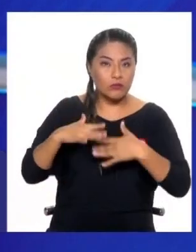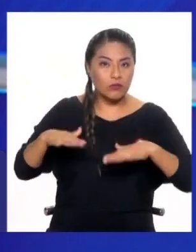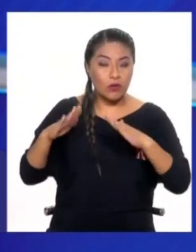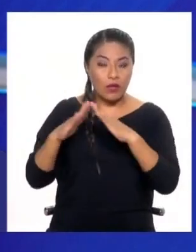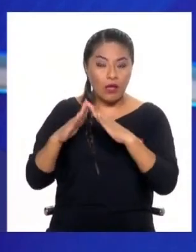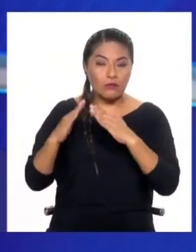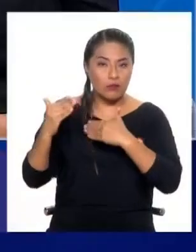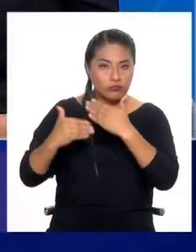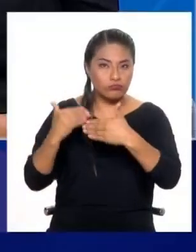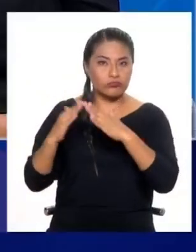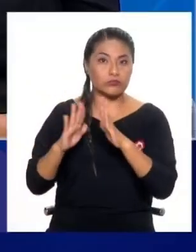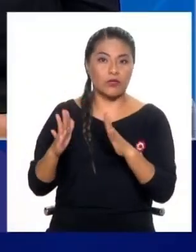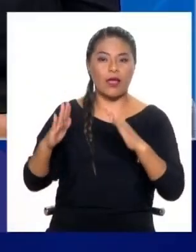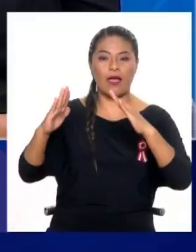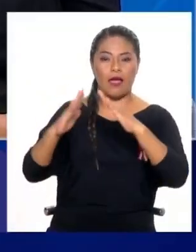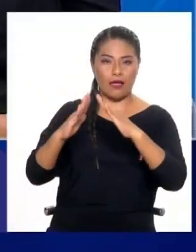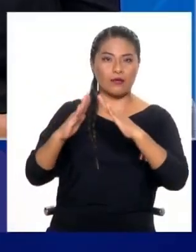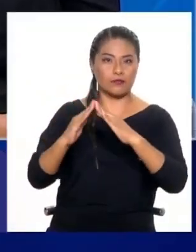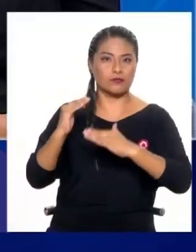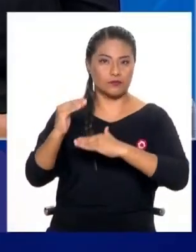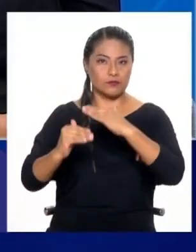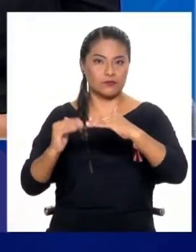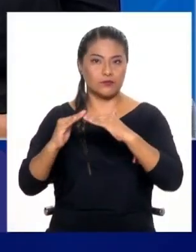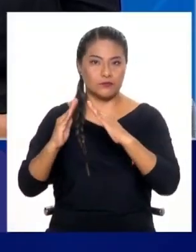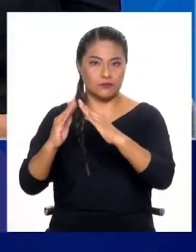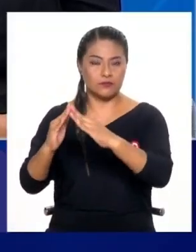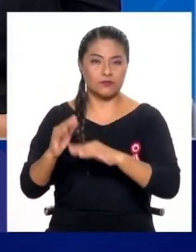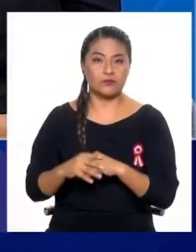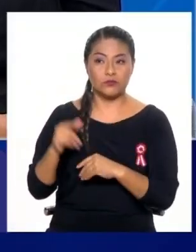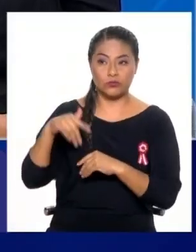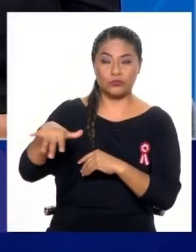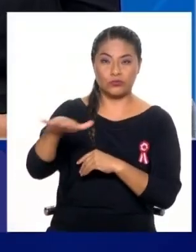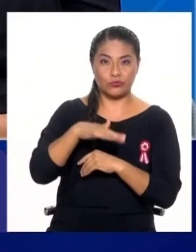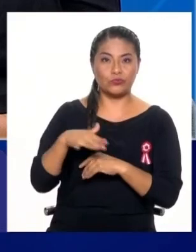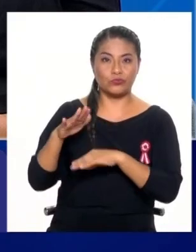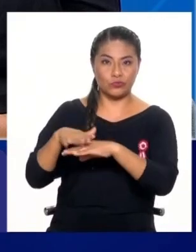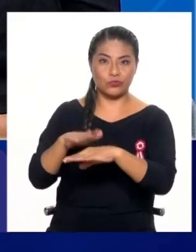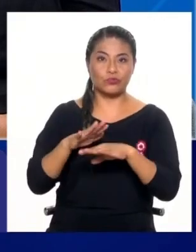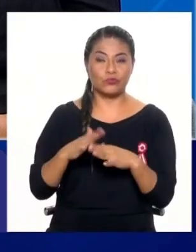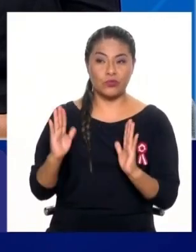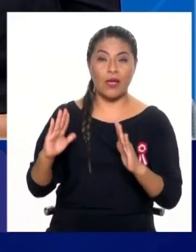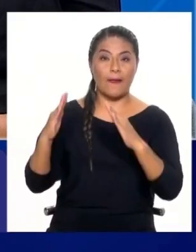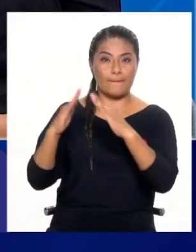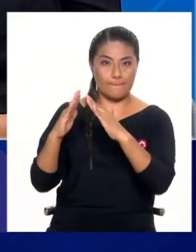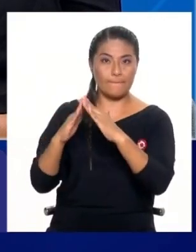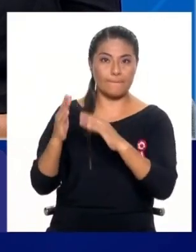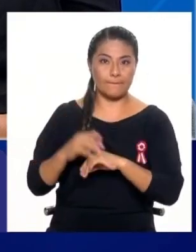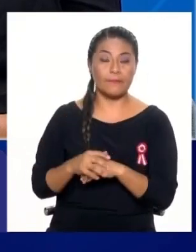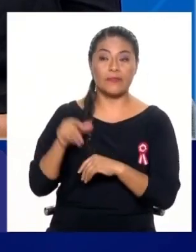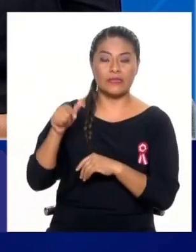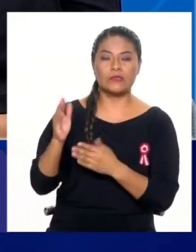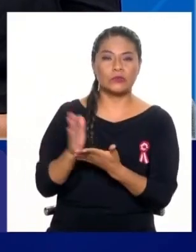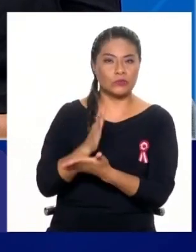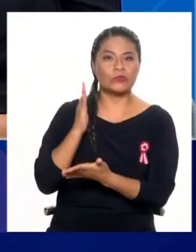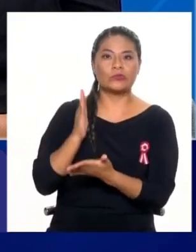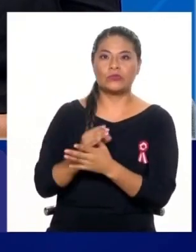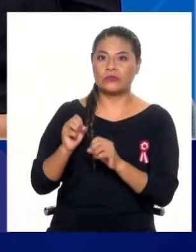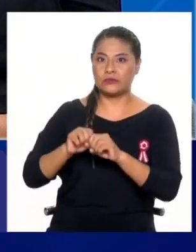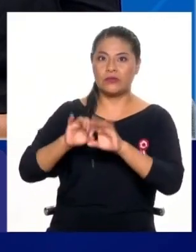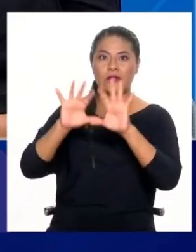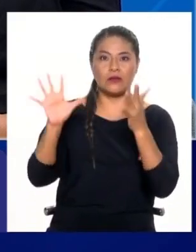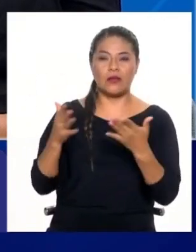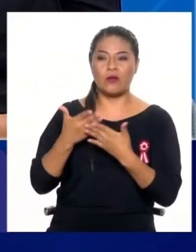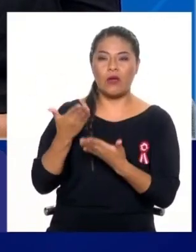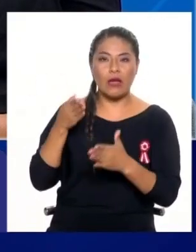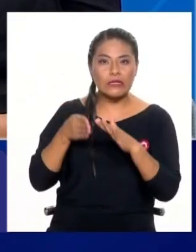vivienda, sobre todo la vivienda, porque piensa que gran parte de esta ocupación informal está asociada a la vivienda. O hay un problema clarísimo que es